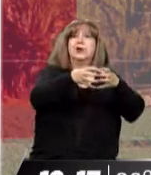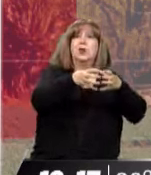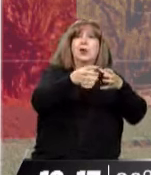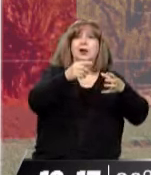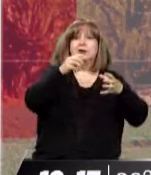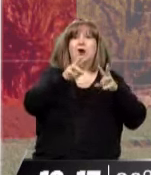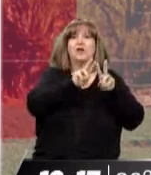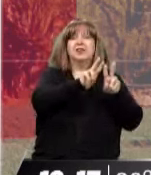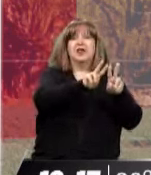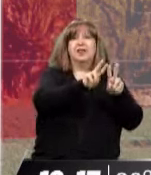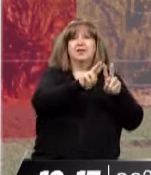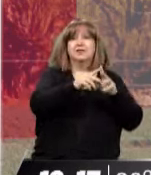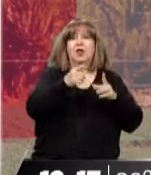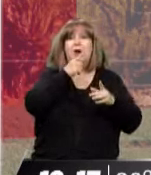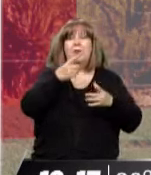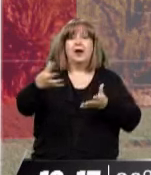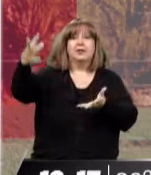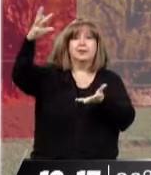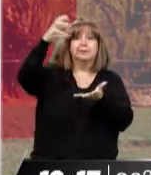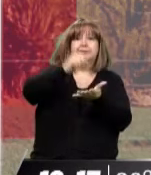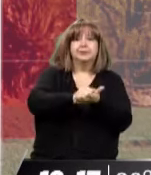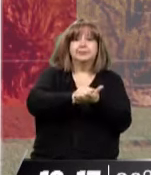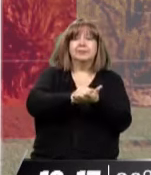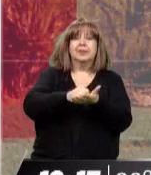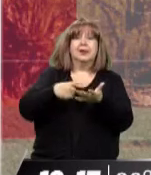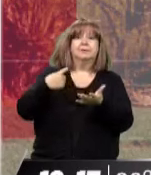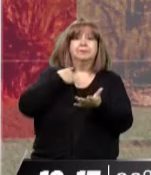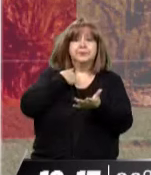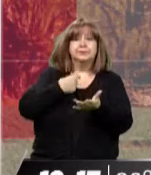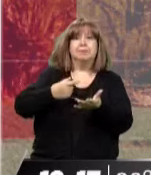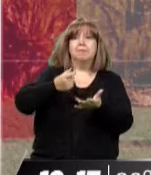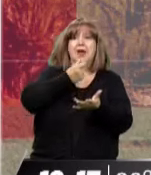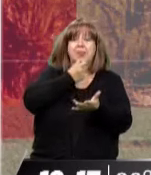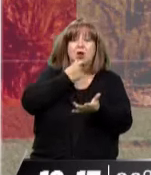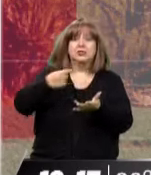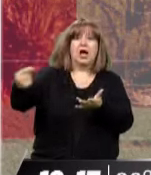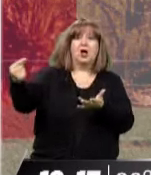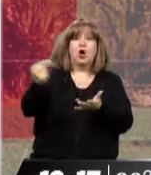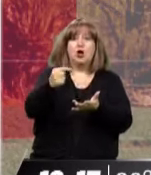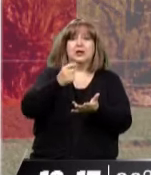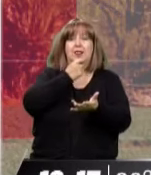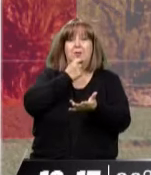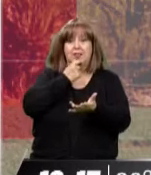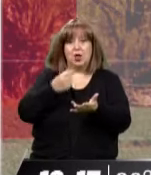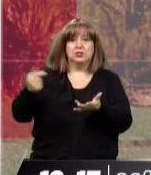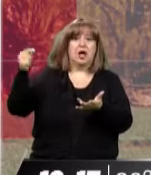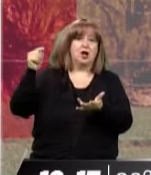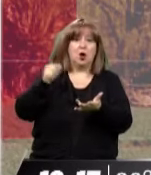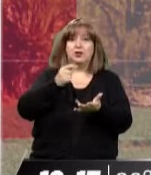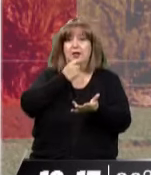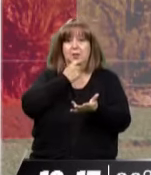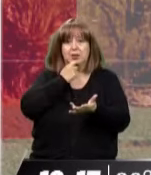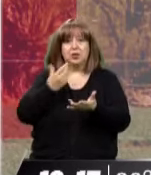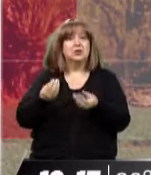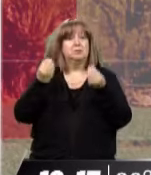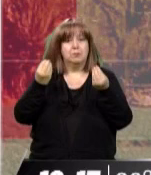intencionalidad política sobre nuestras tierras para continuar perjudicando a Mendoza, dice Rodolfo Suárez en su red social. Además, deja en